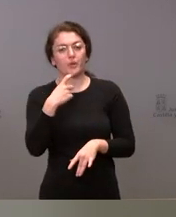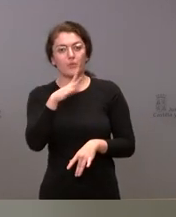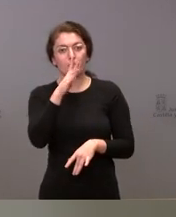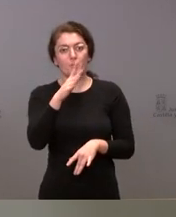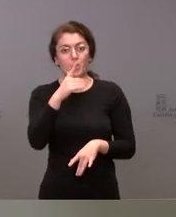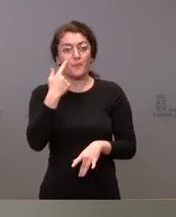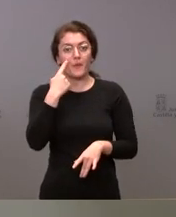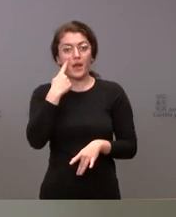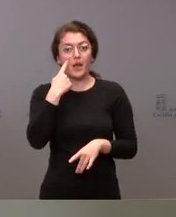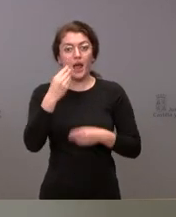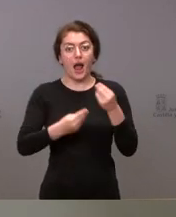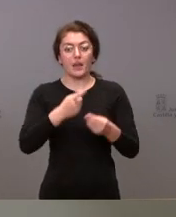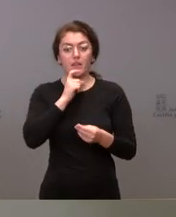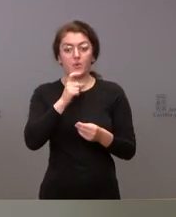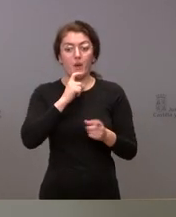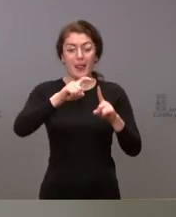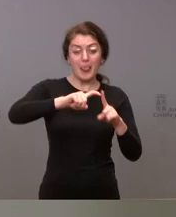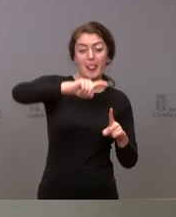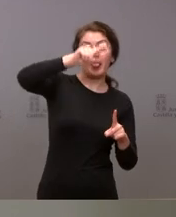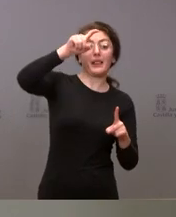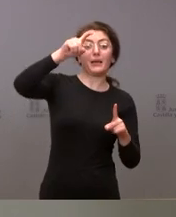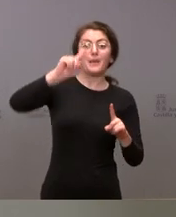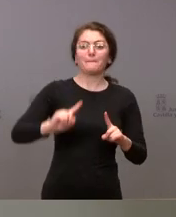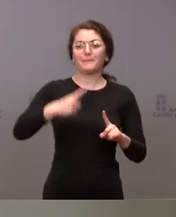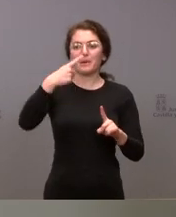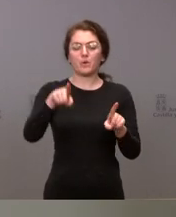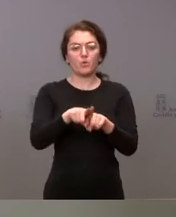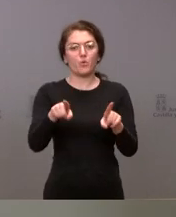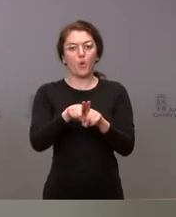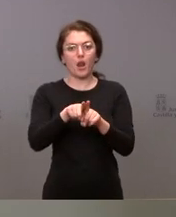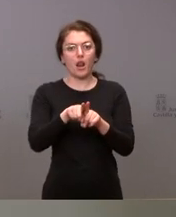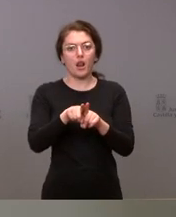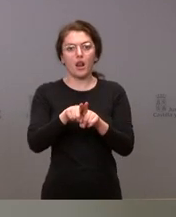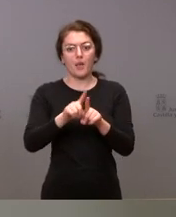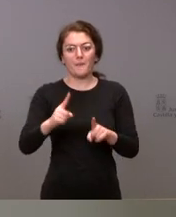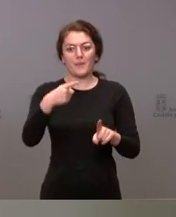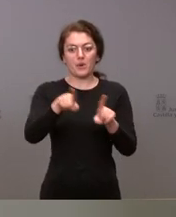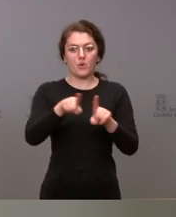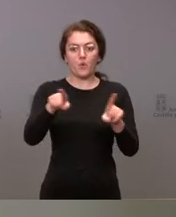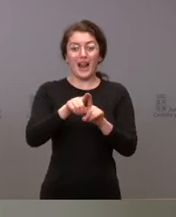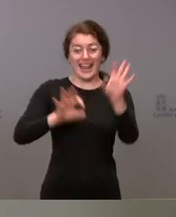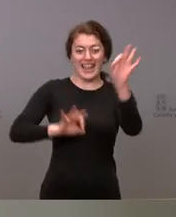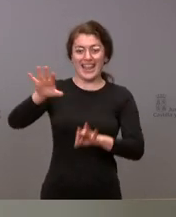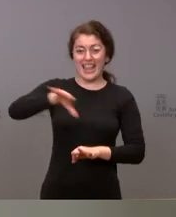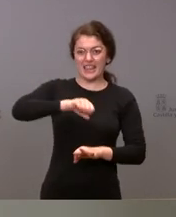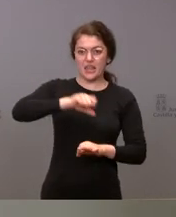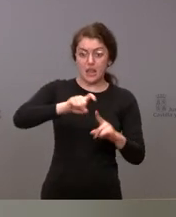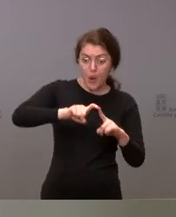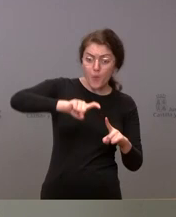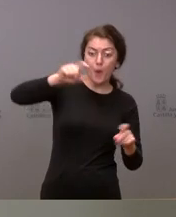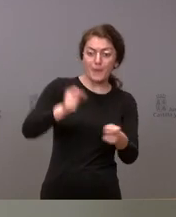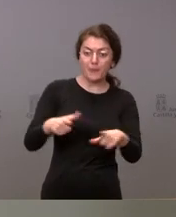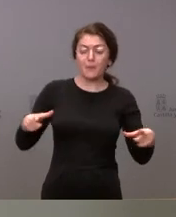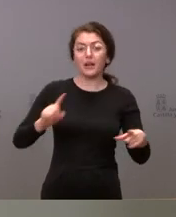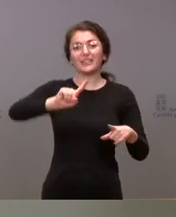la secuencia en las ondas anteriores era que primero se producía un incremento en la incidencia en el número de casos, después había